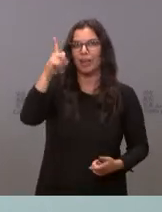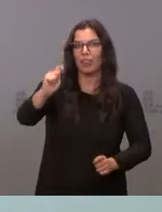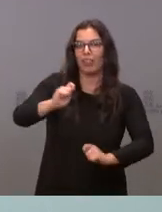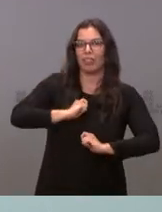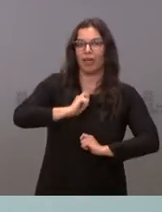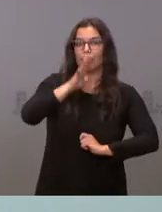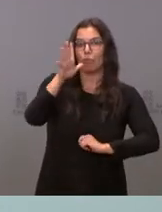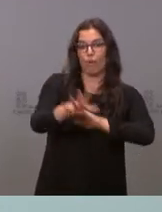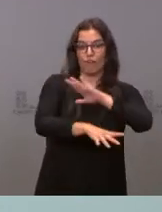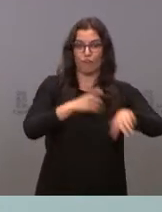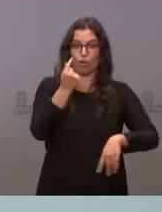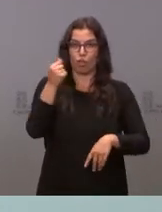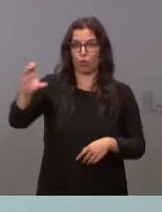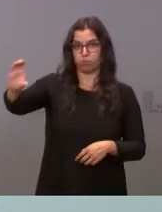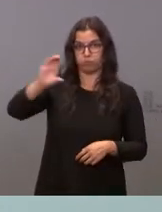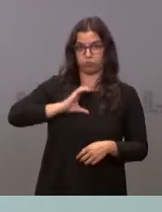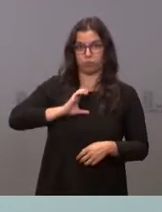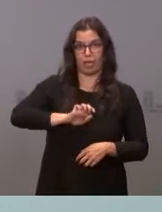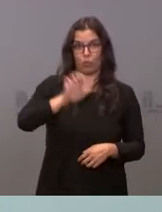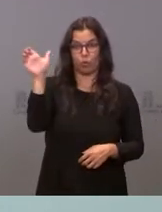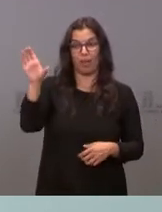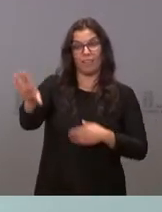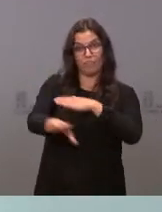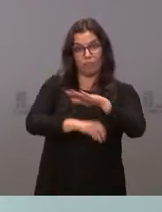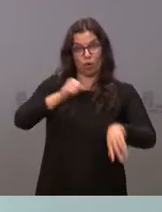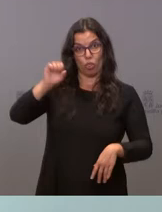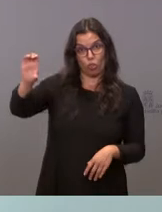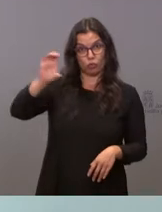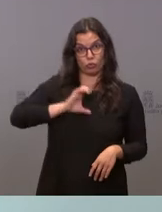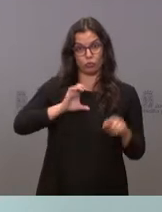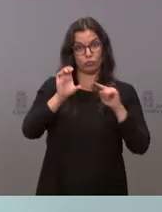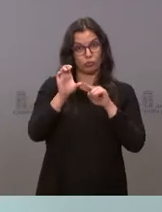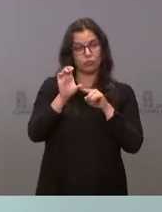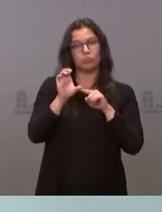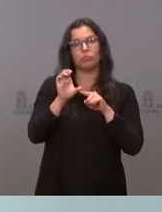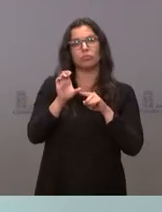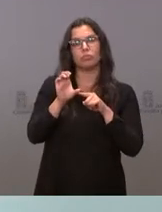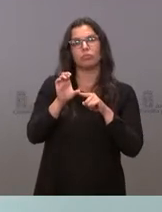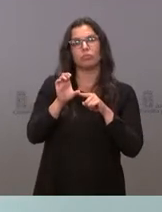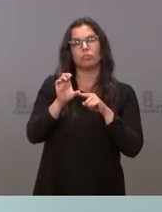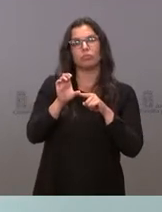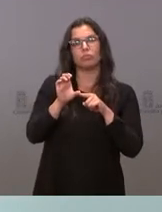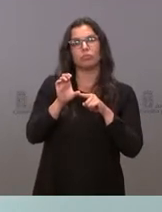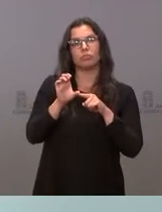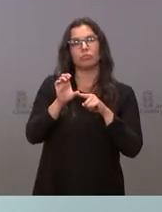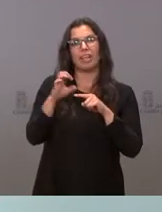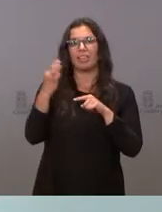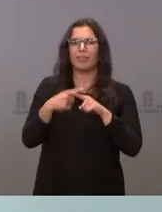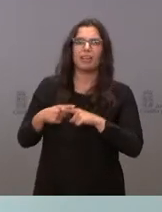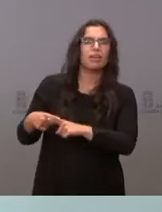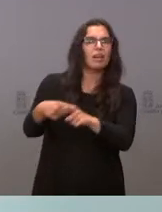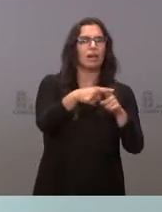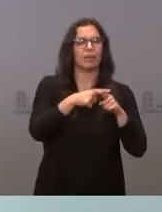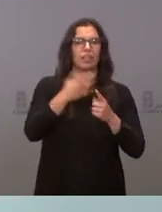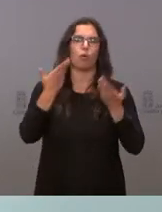los fondos europeos. Unos fondos europeos que tienen que ser repartidos de